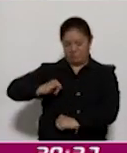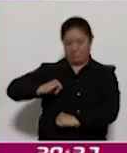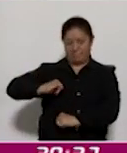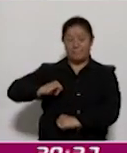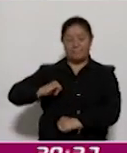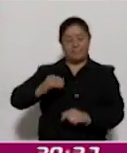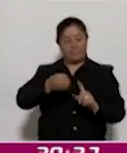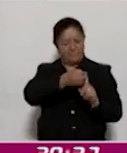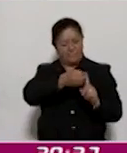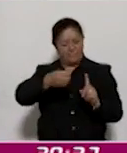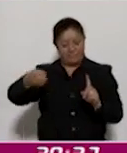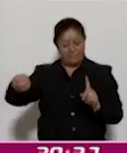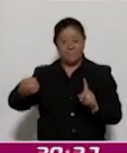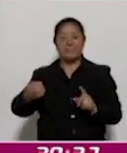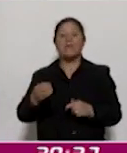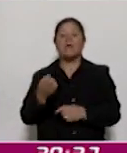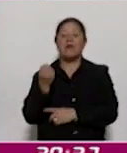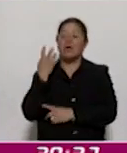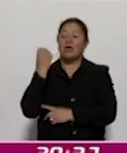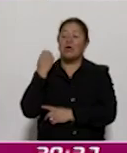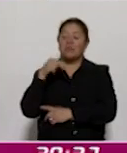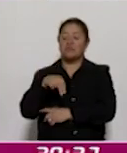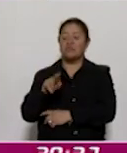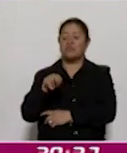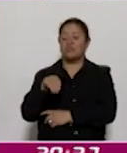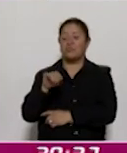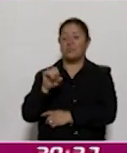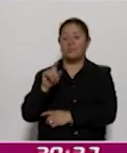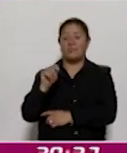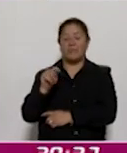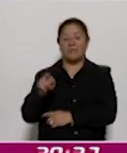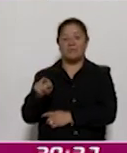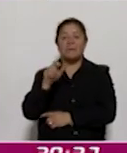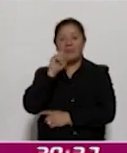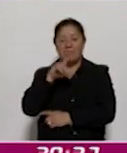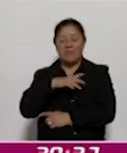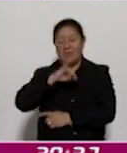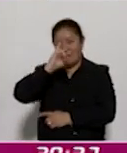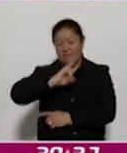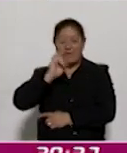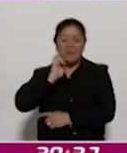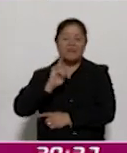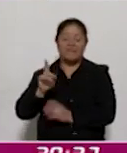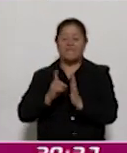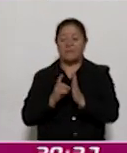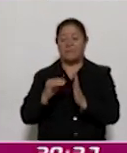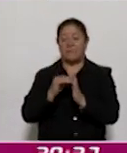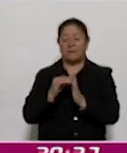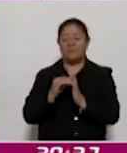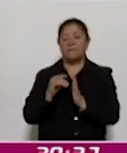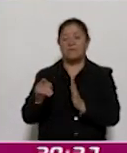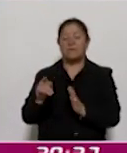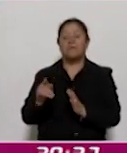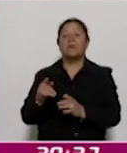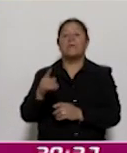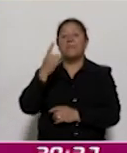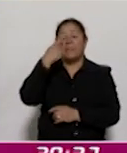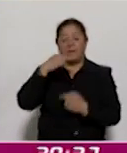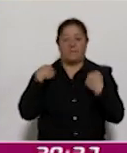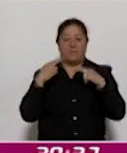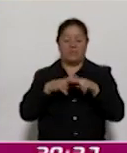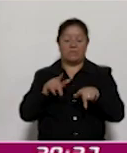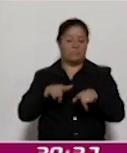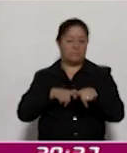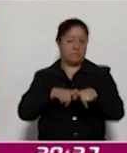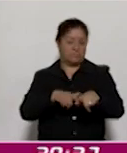organizadora del Congreso NUMED y pues también es jefa del Departamento de Formación para Docentes, Formación